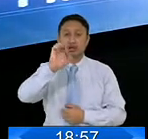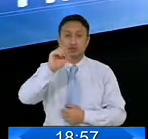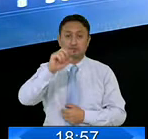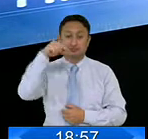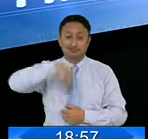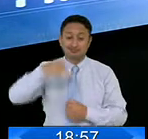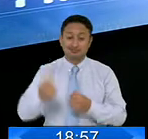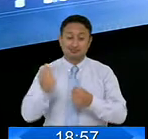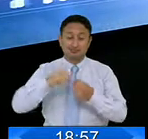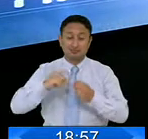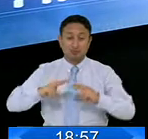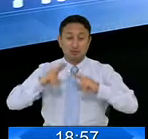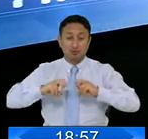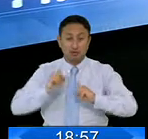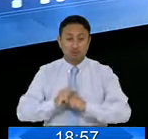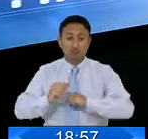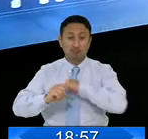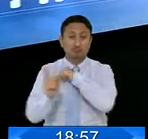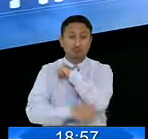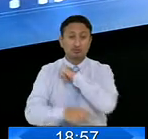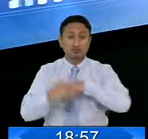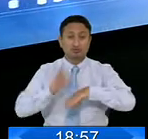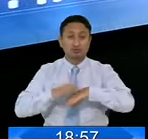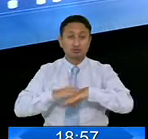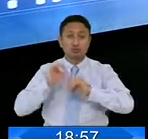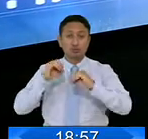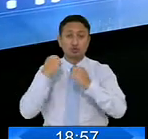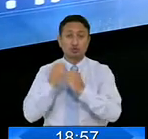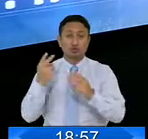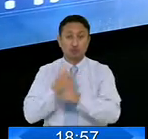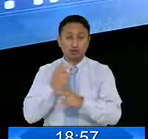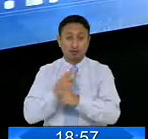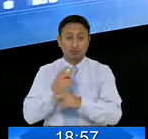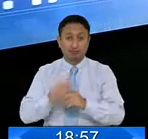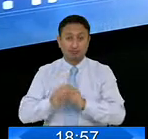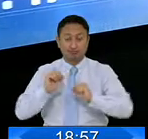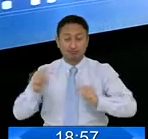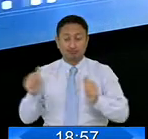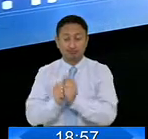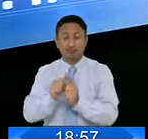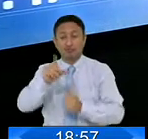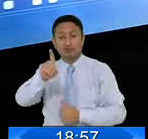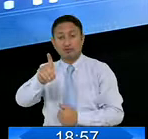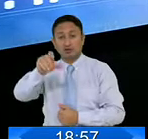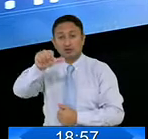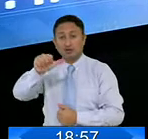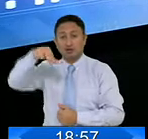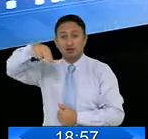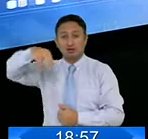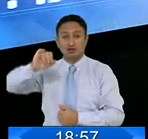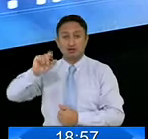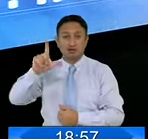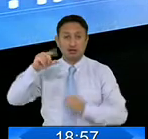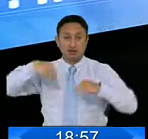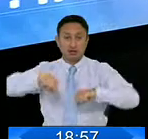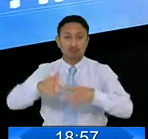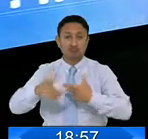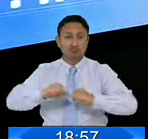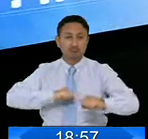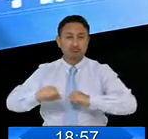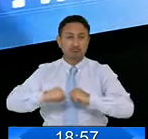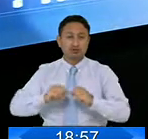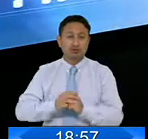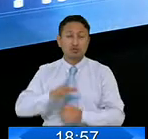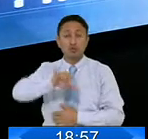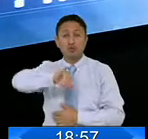vinculado a una investigación penal por supuesta delincuencia organizada, junto a Daniel Mendoza. Las diligencias se llevarán a cabo